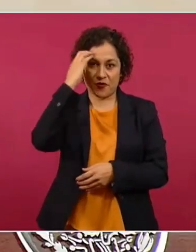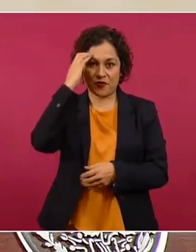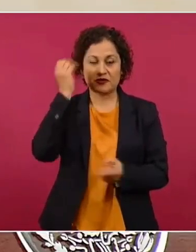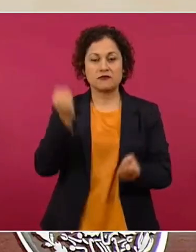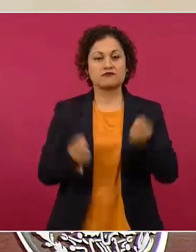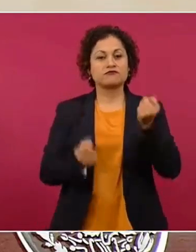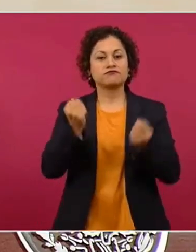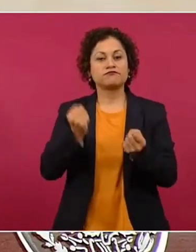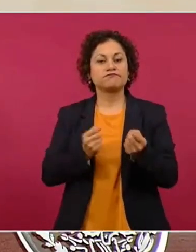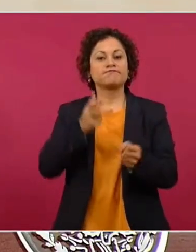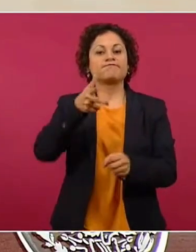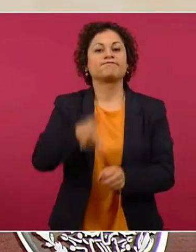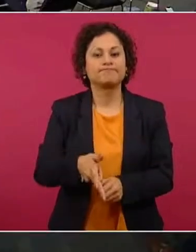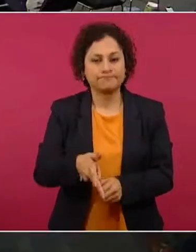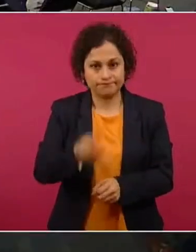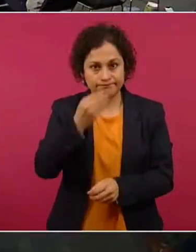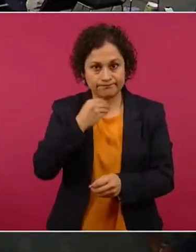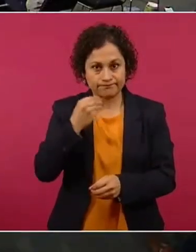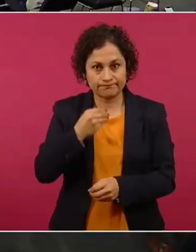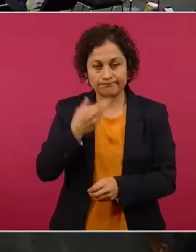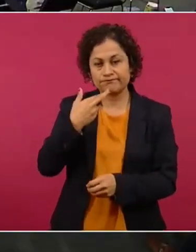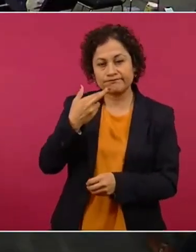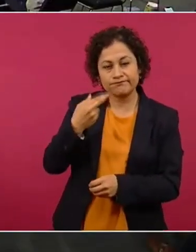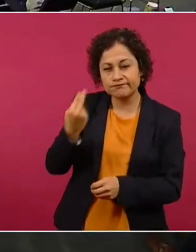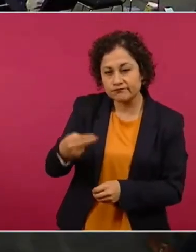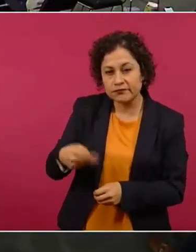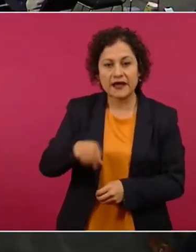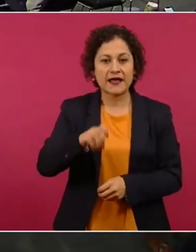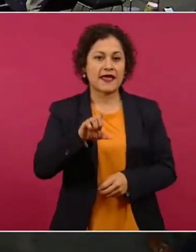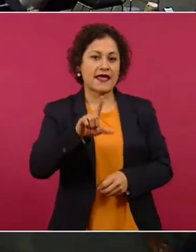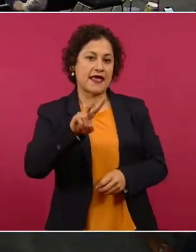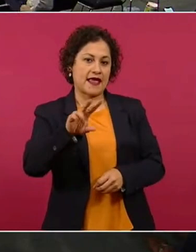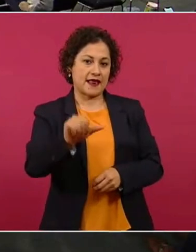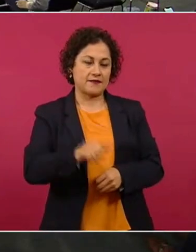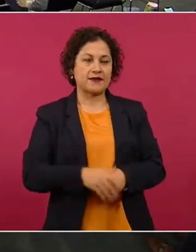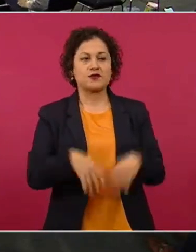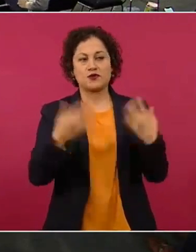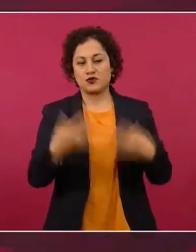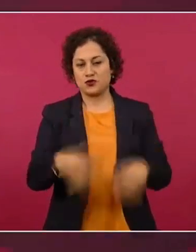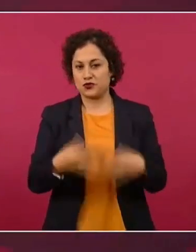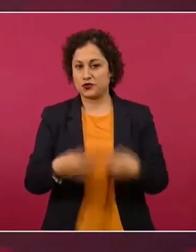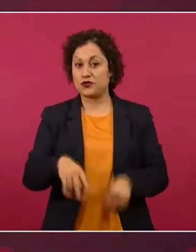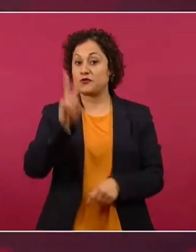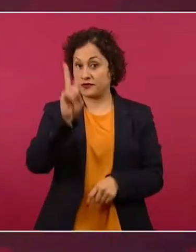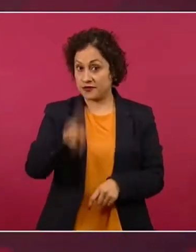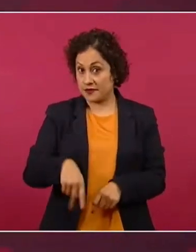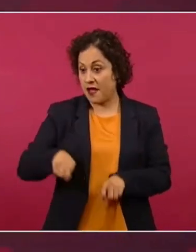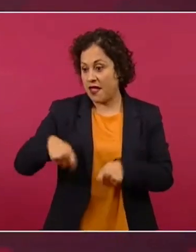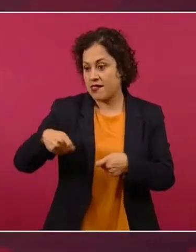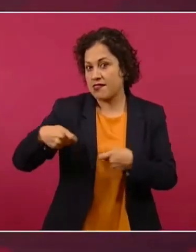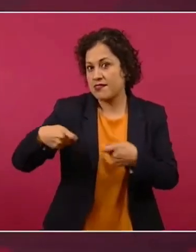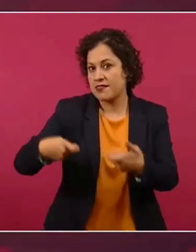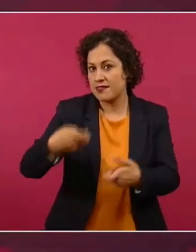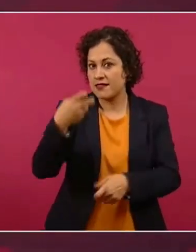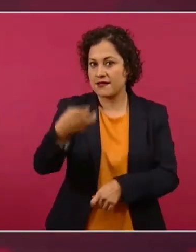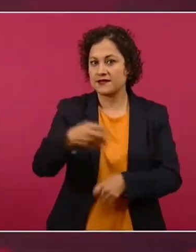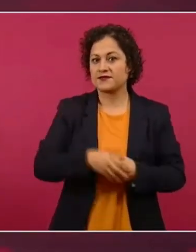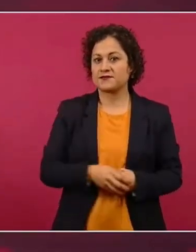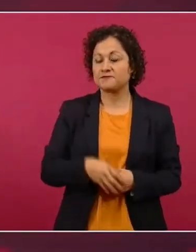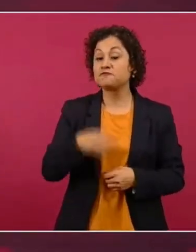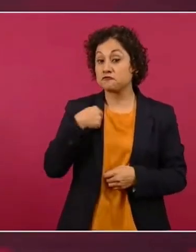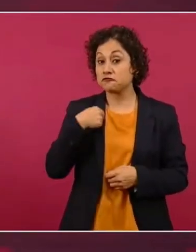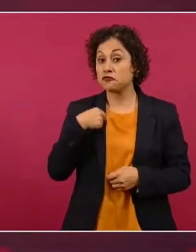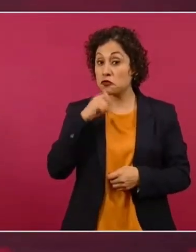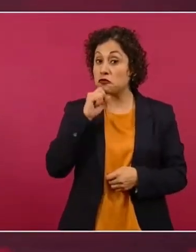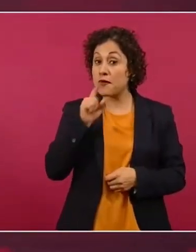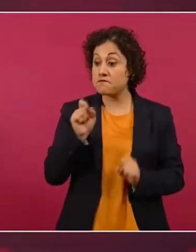comer. ¿Cómo se llama? Es el restaurante Elba. Elba. Es una tradición realmente. Elba, una tradición. Y yo me he quedado incluso a dormir